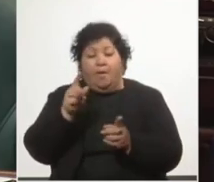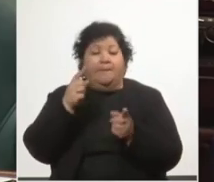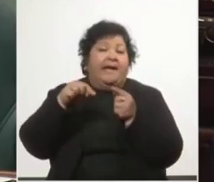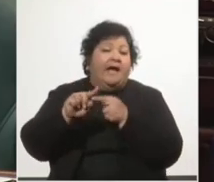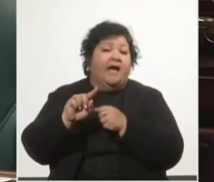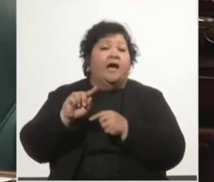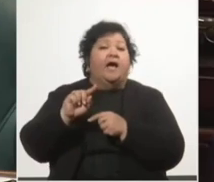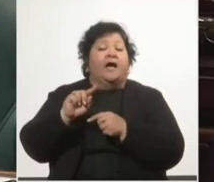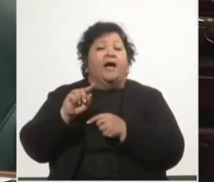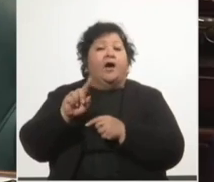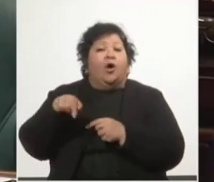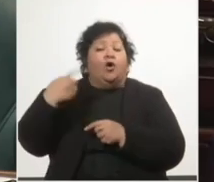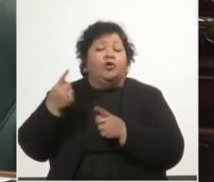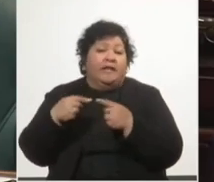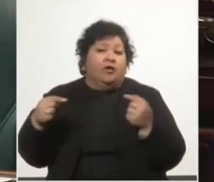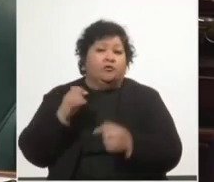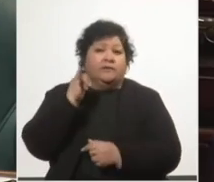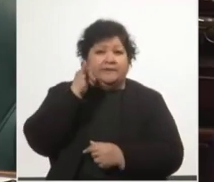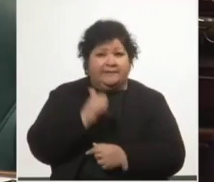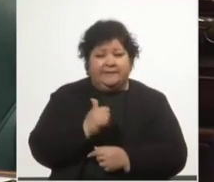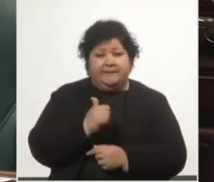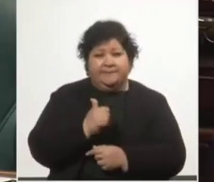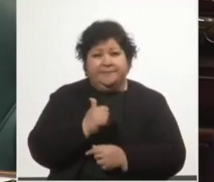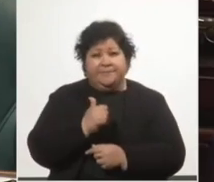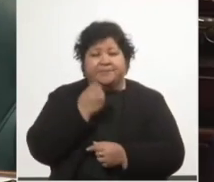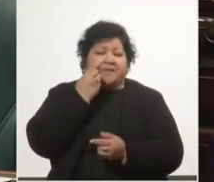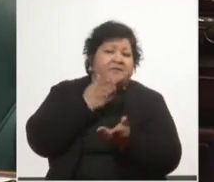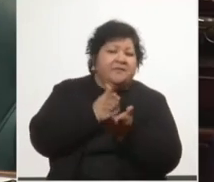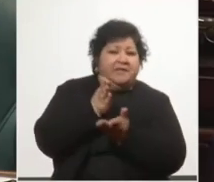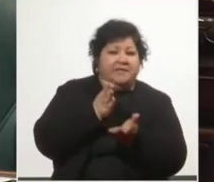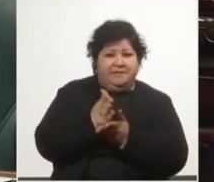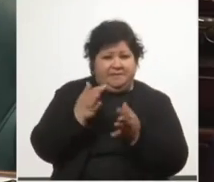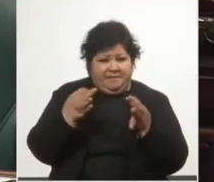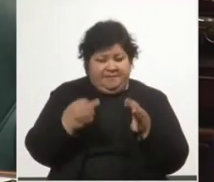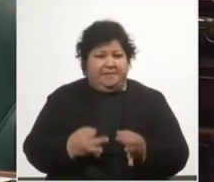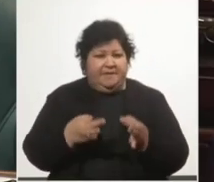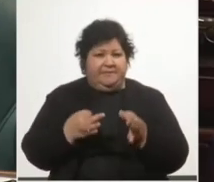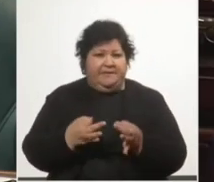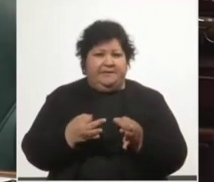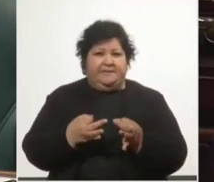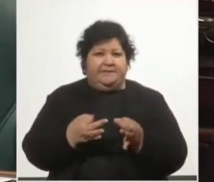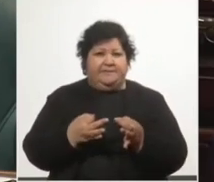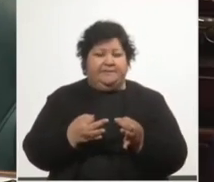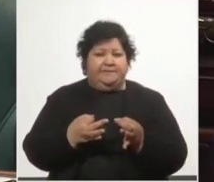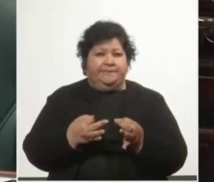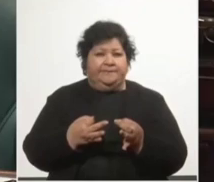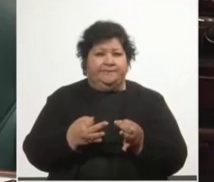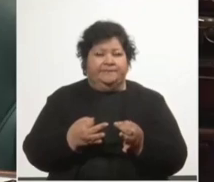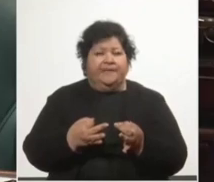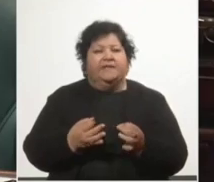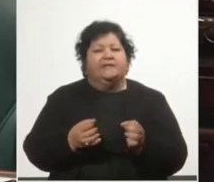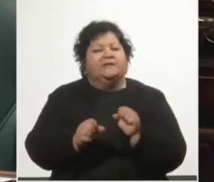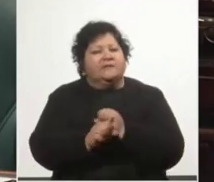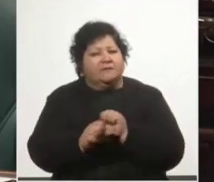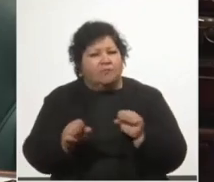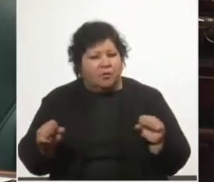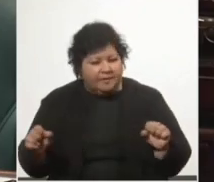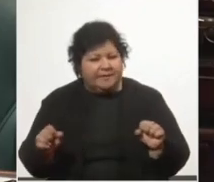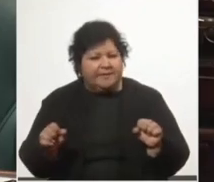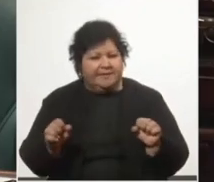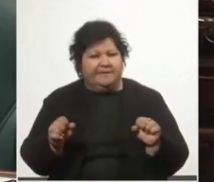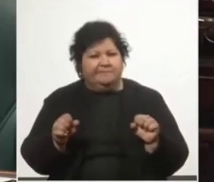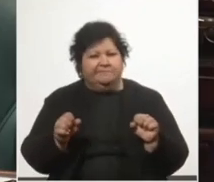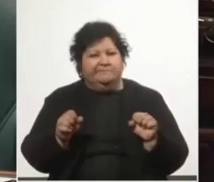a fenómenos similares se les llamaba viento de cola y se les adjudicaba el poder de por sí solo hacer que el país creciera a tasas